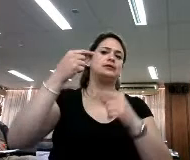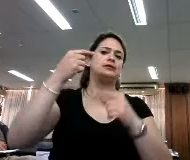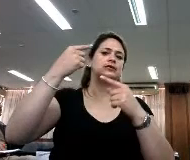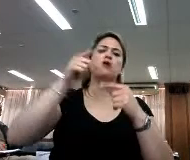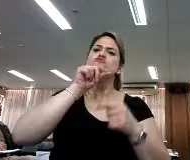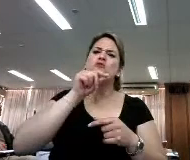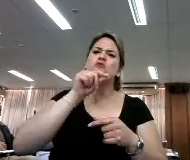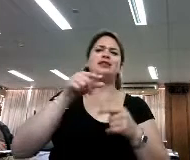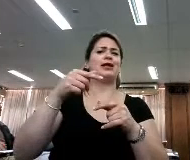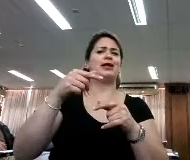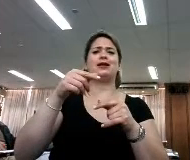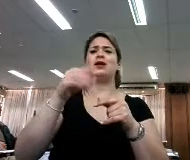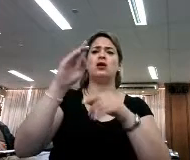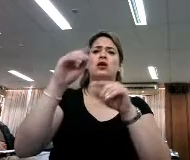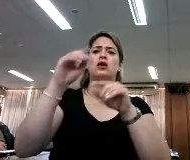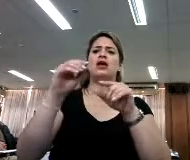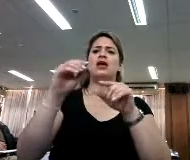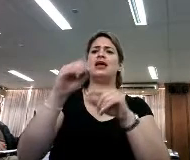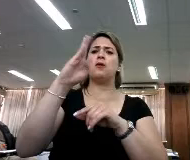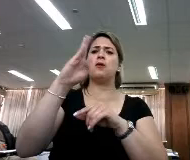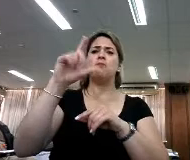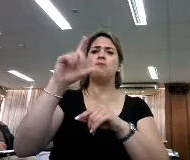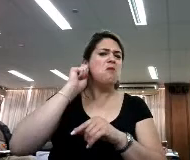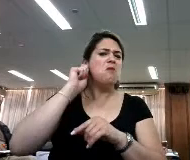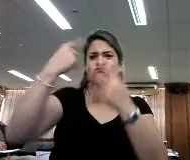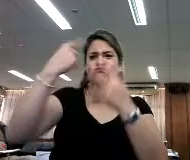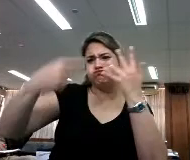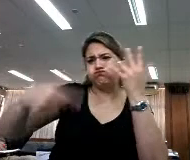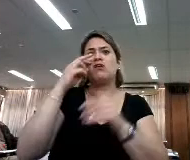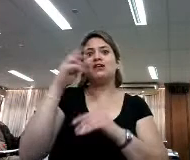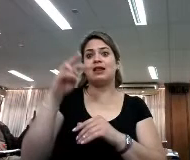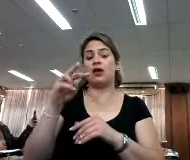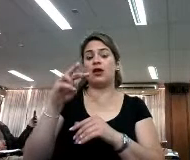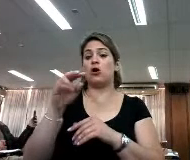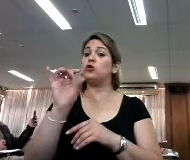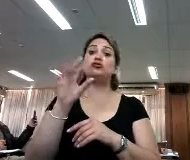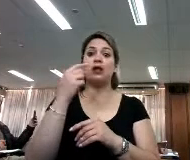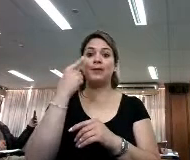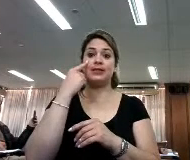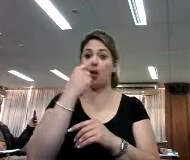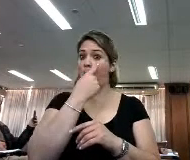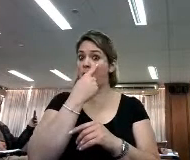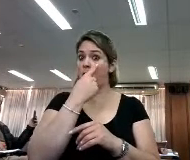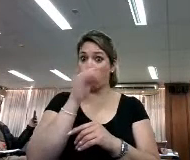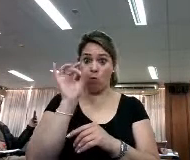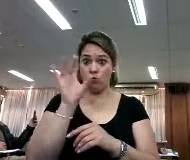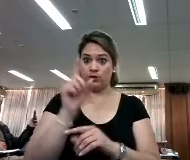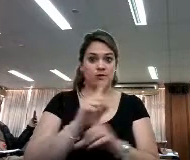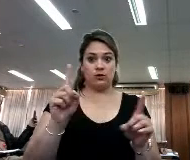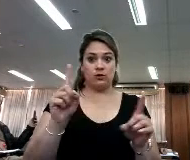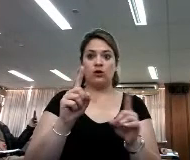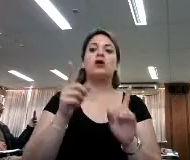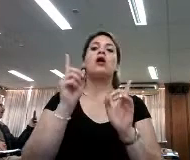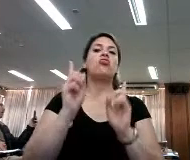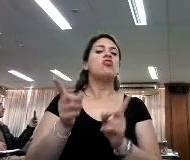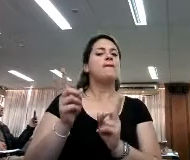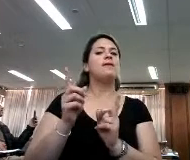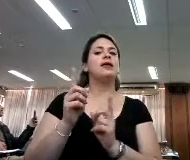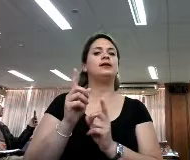Twitter, leemos cualquier cantidad de cosas, no se limita al sentido de la vista, ya les decía también, o leer también, o sea